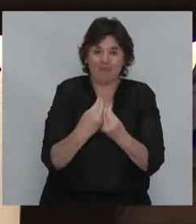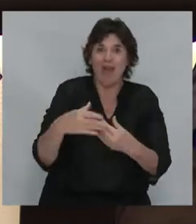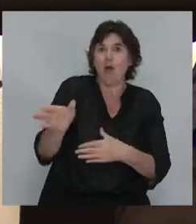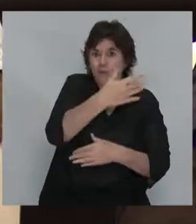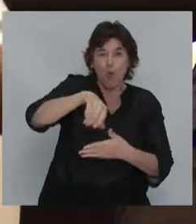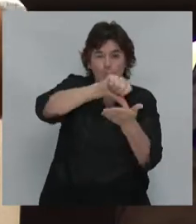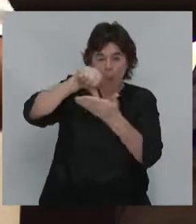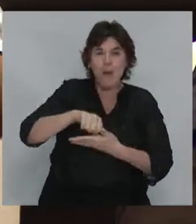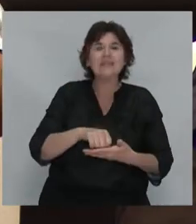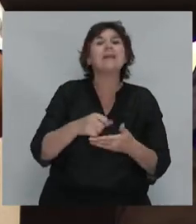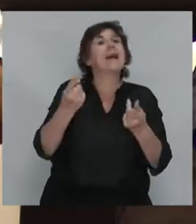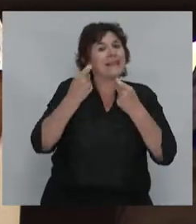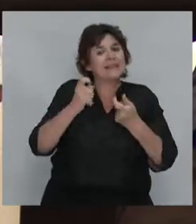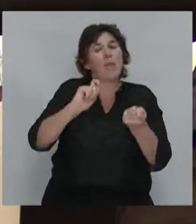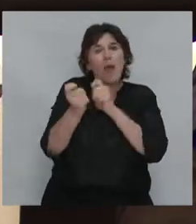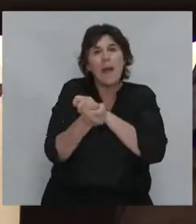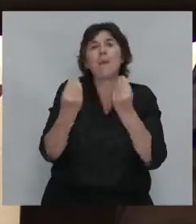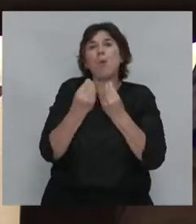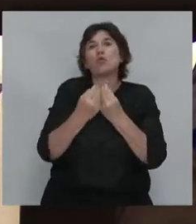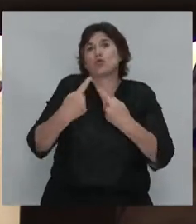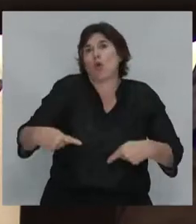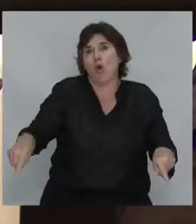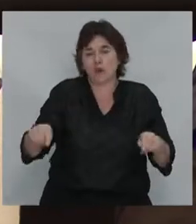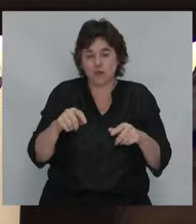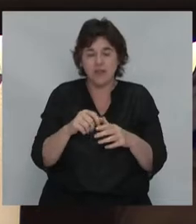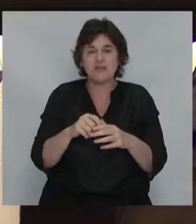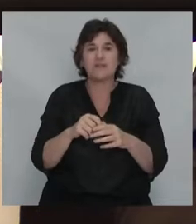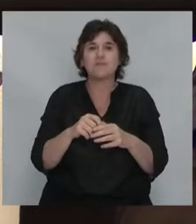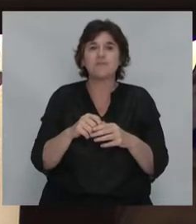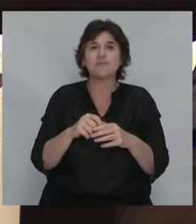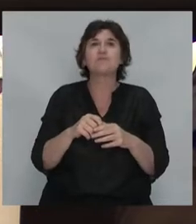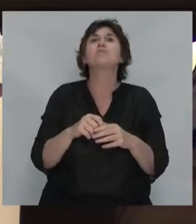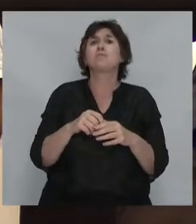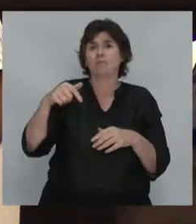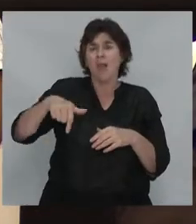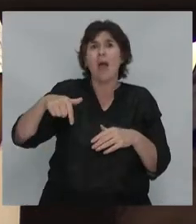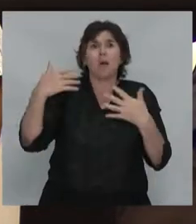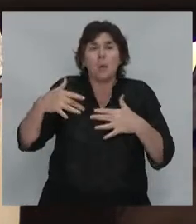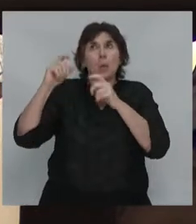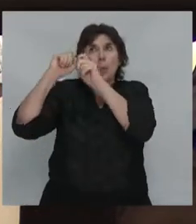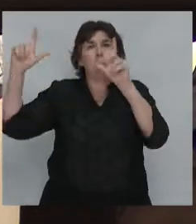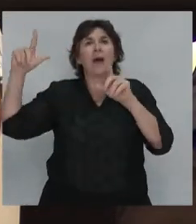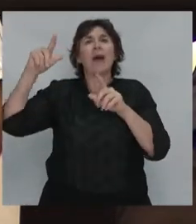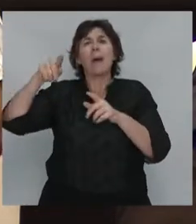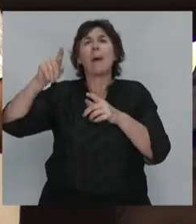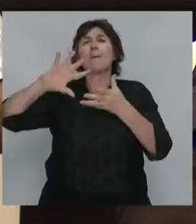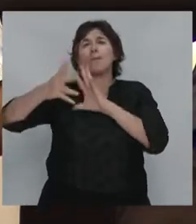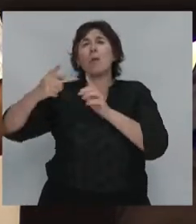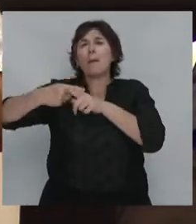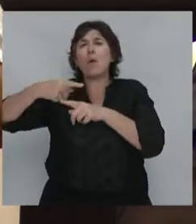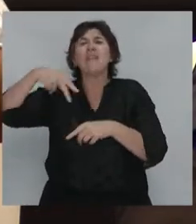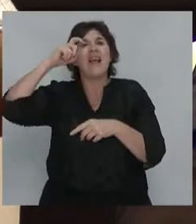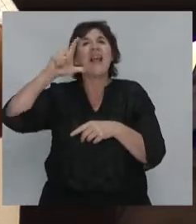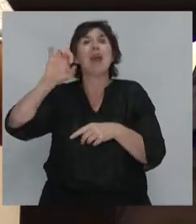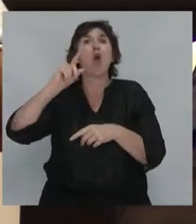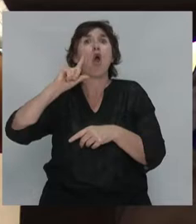modificar y sobre todo después del tránsito que está teniendo el neoliberalismo en nuestros países. Por lo tanto, entonces,